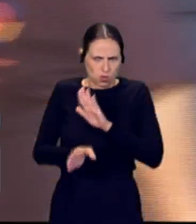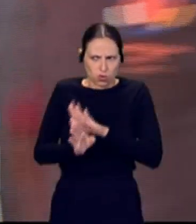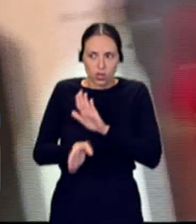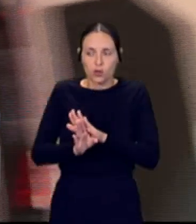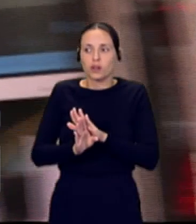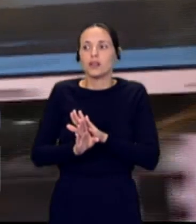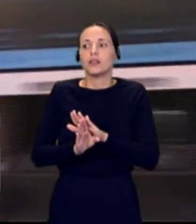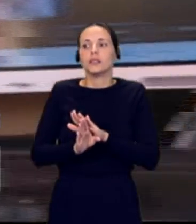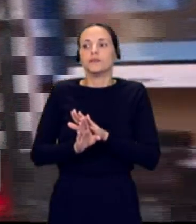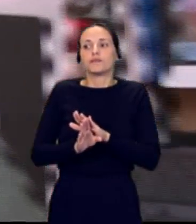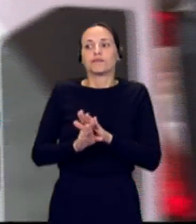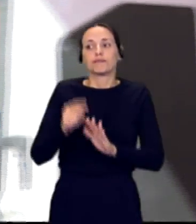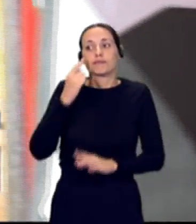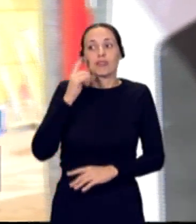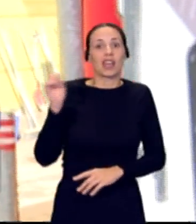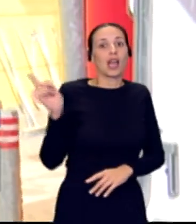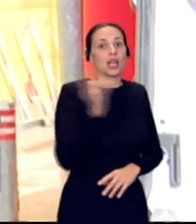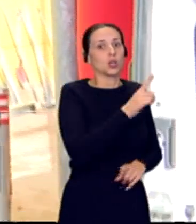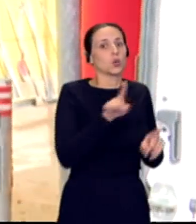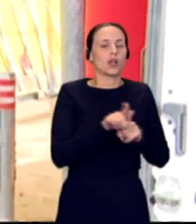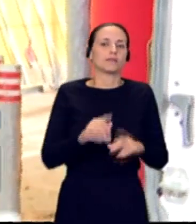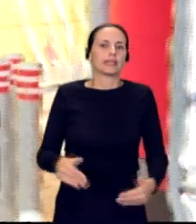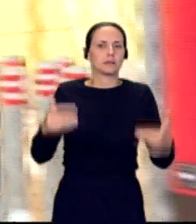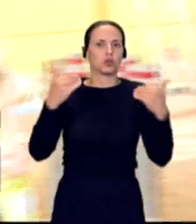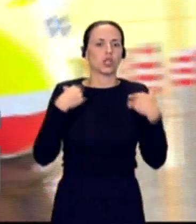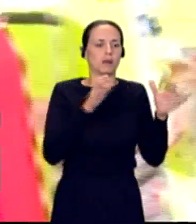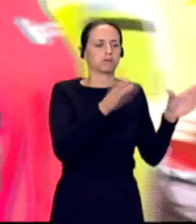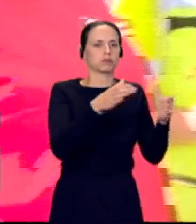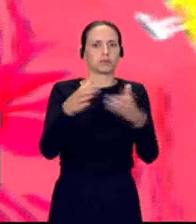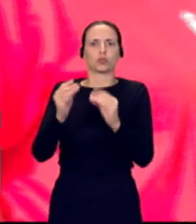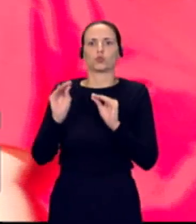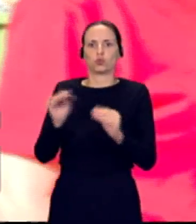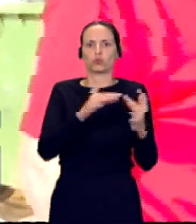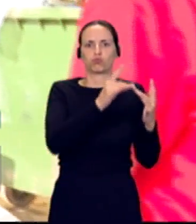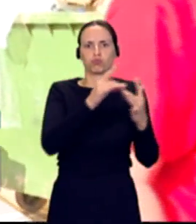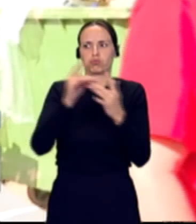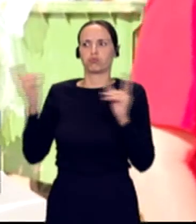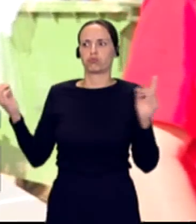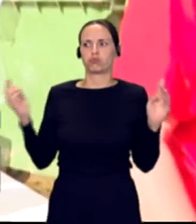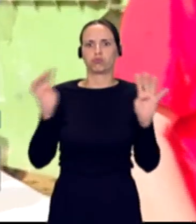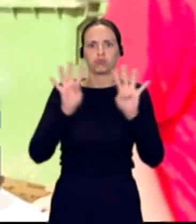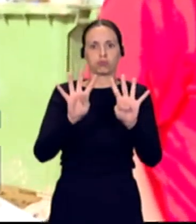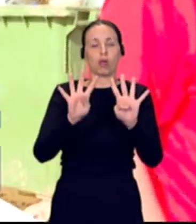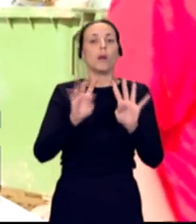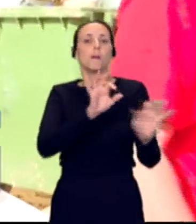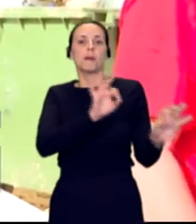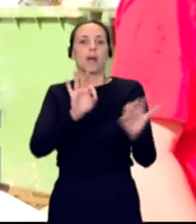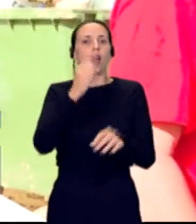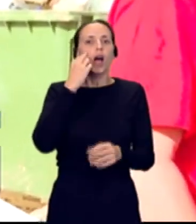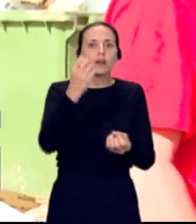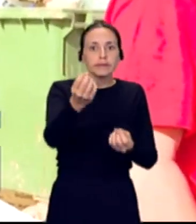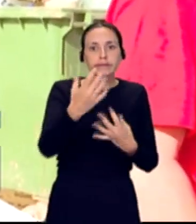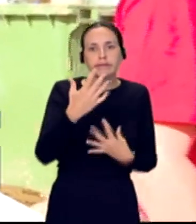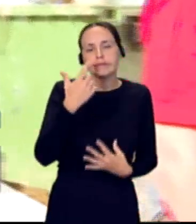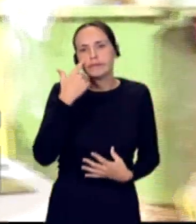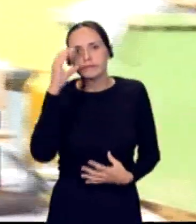viendo esos altos cargos, esos mandos de cada una de las unidades de efectivos que han trasladado hasta aquí, preparados para escuchar ese